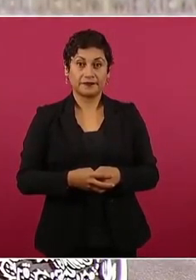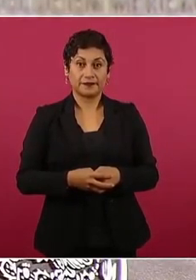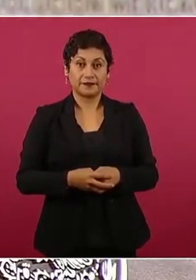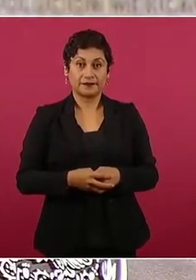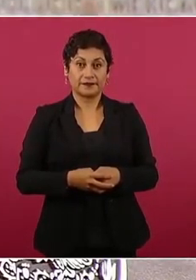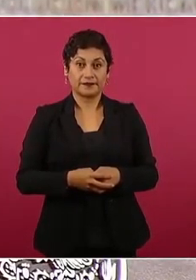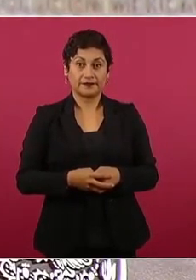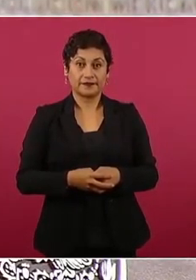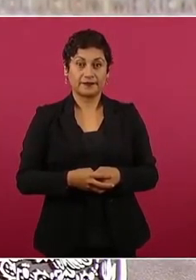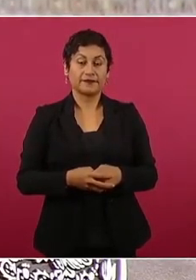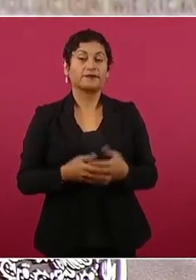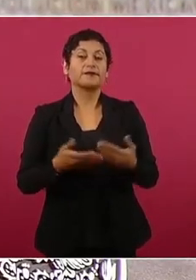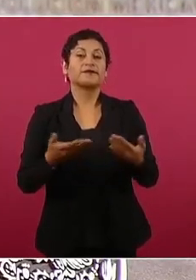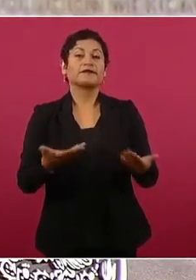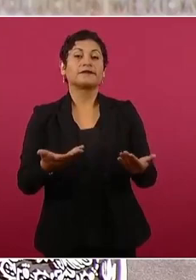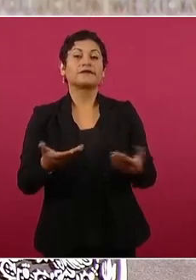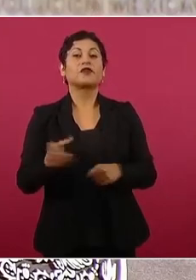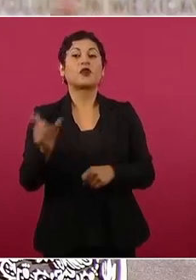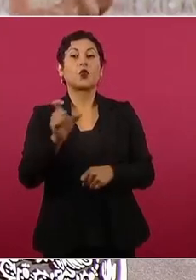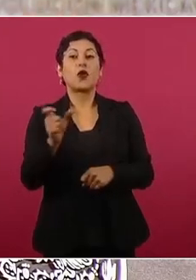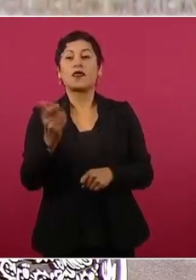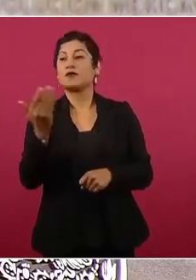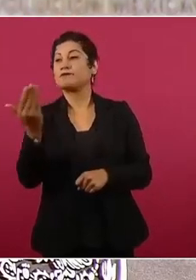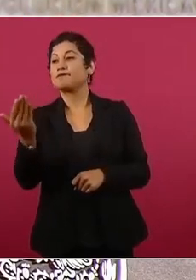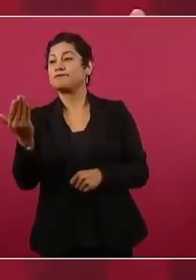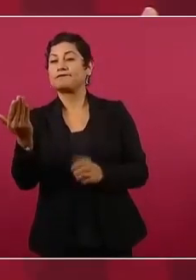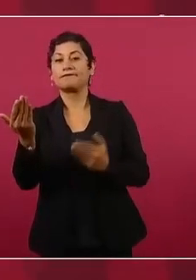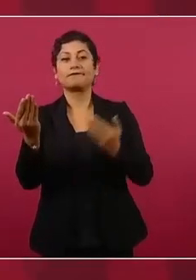que una vez que ya tienen su propósito,